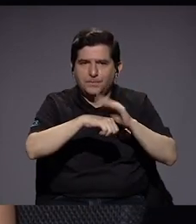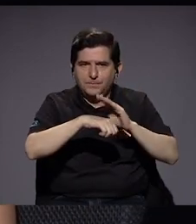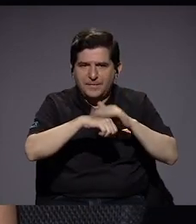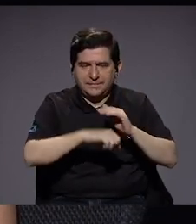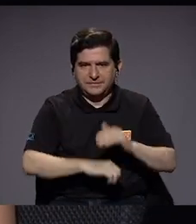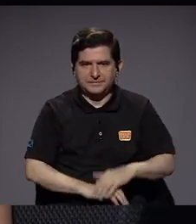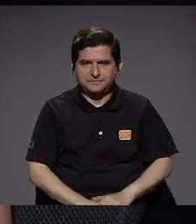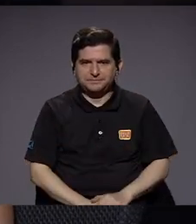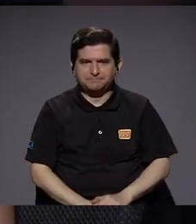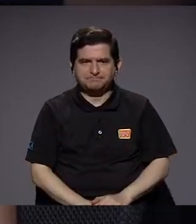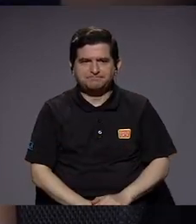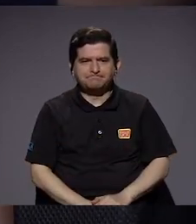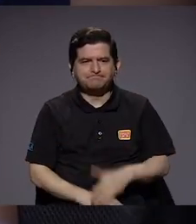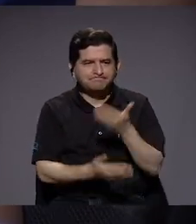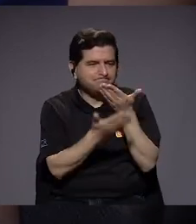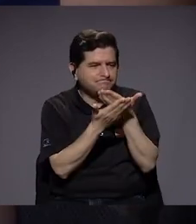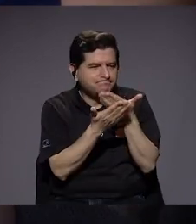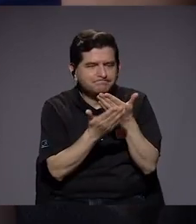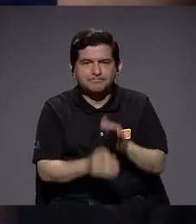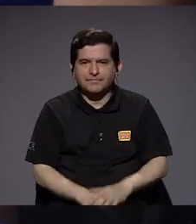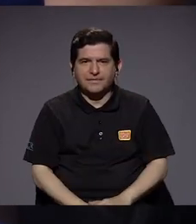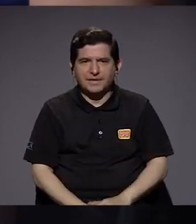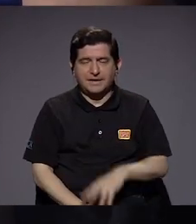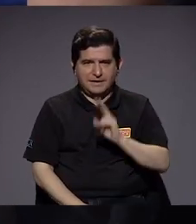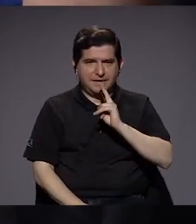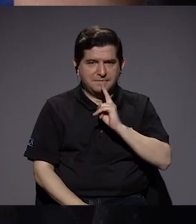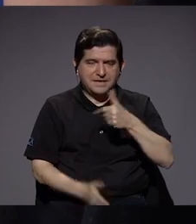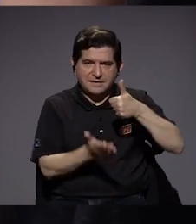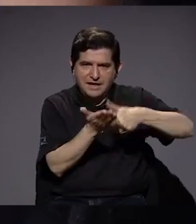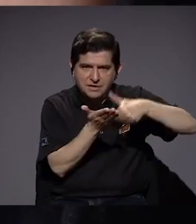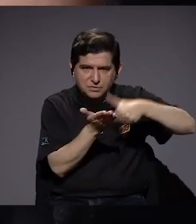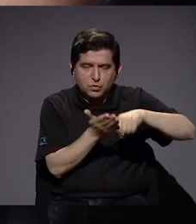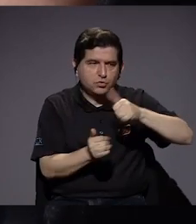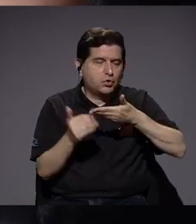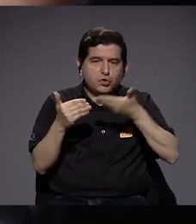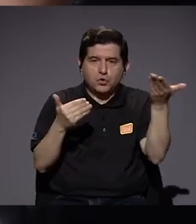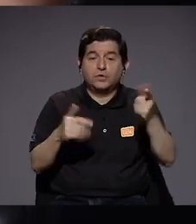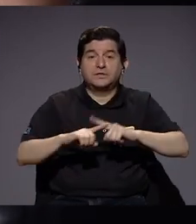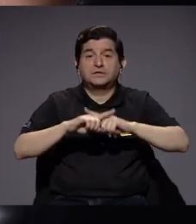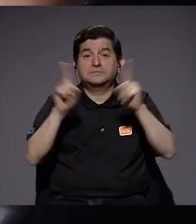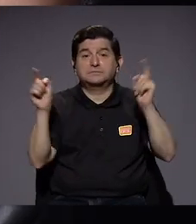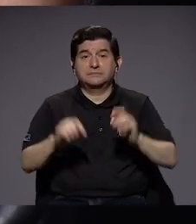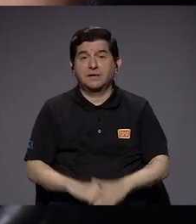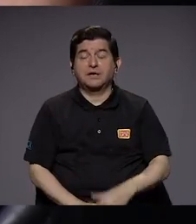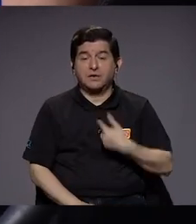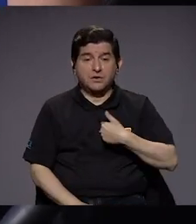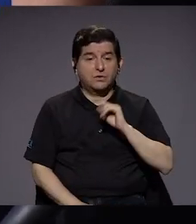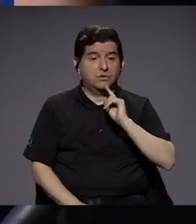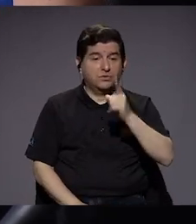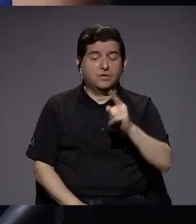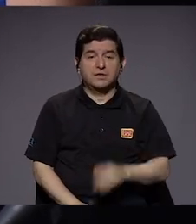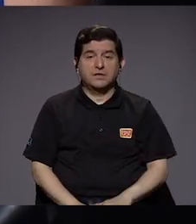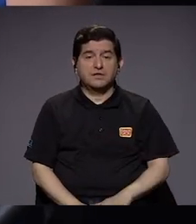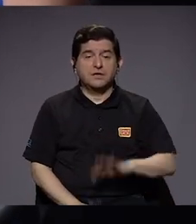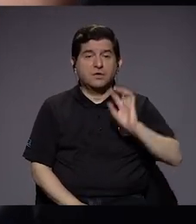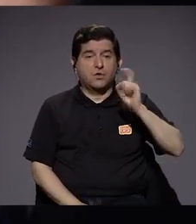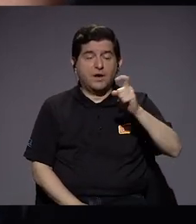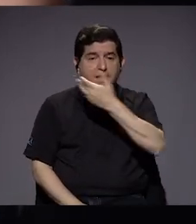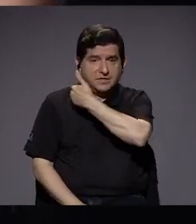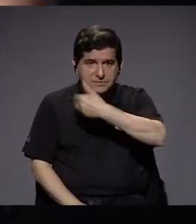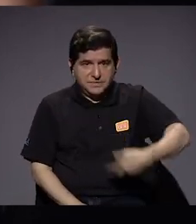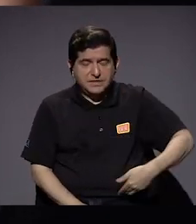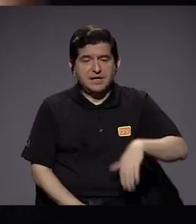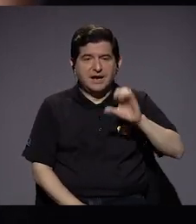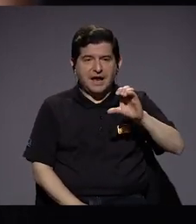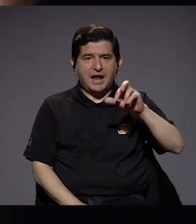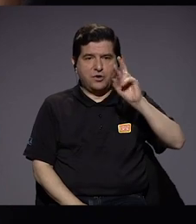constatar la veracidad del voto y otros elementos. Sin embargo, tengo que decir que el expresidente legislativo